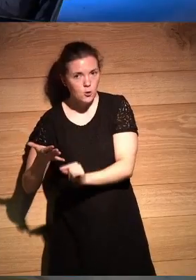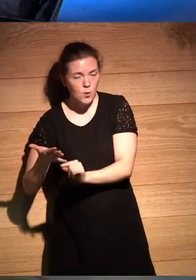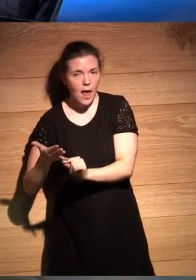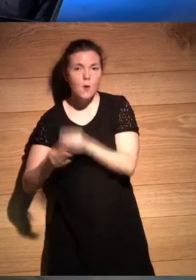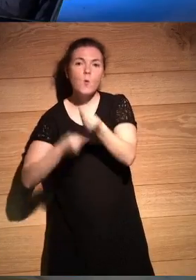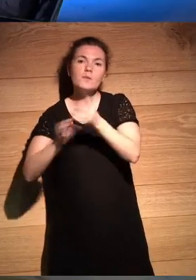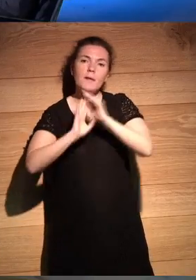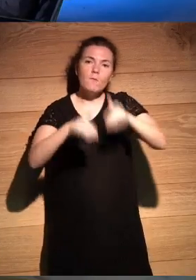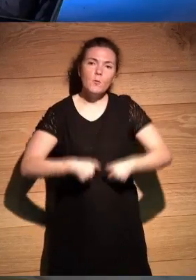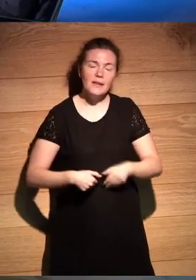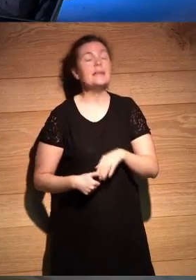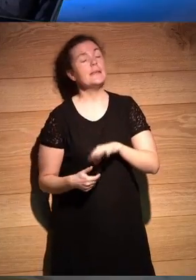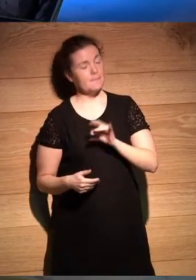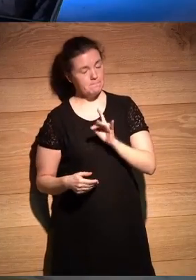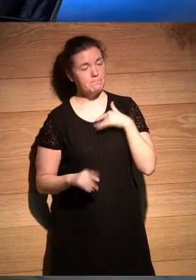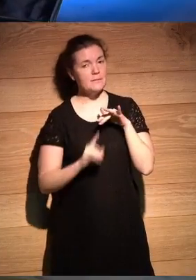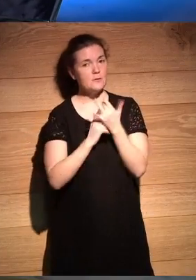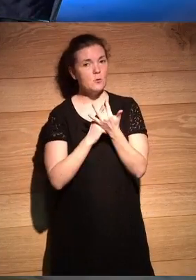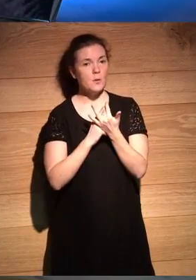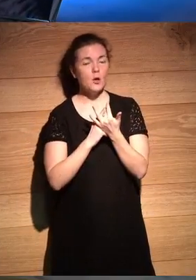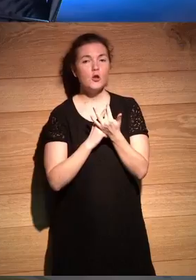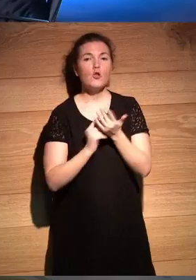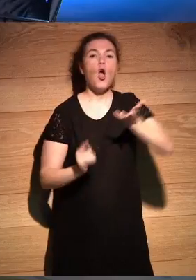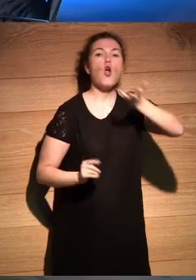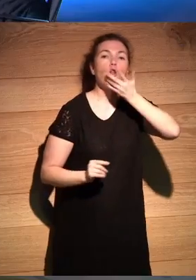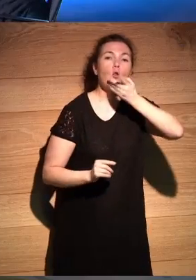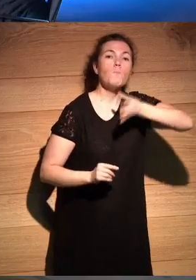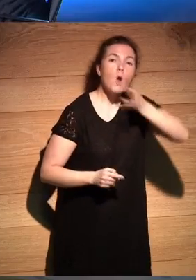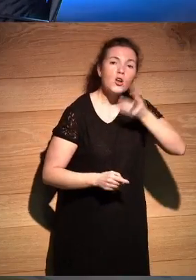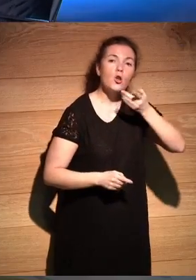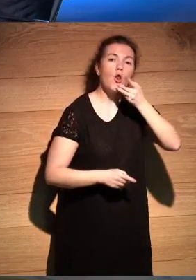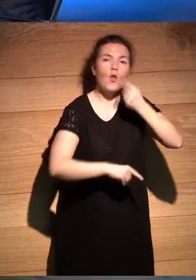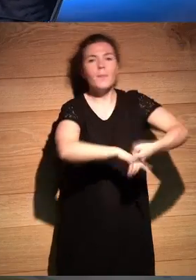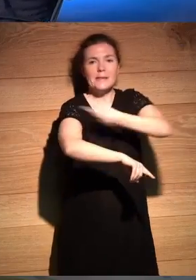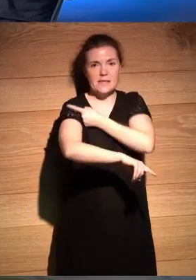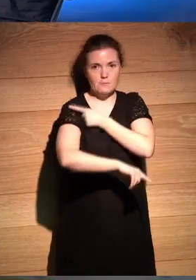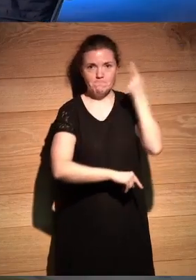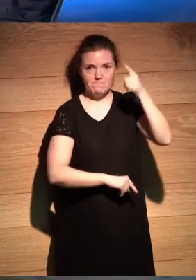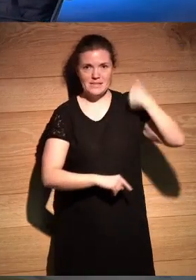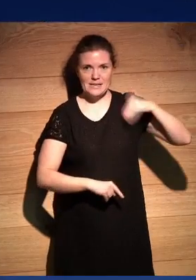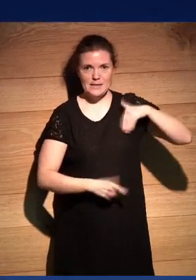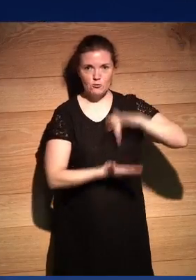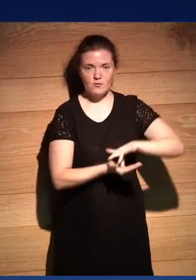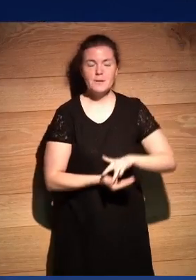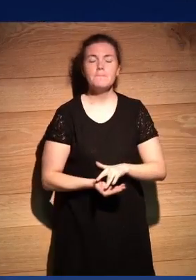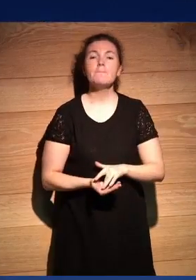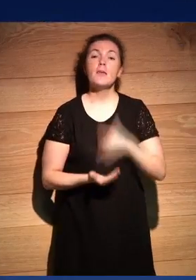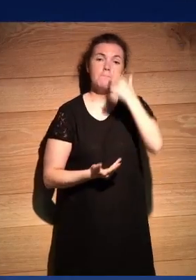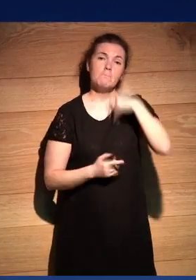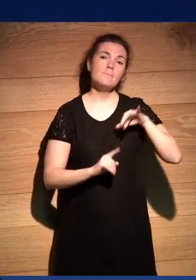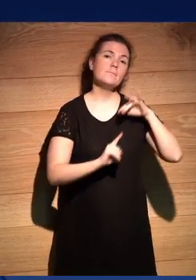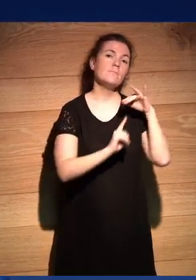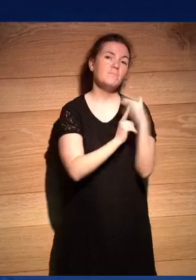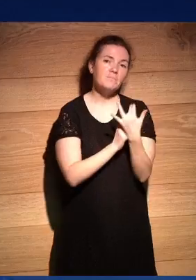volver sí en mi caso es conocimiento por exceso de conocimiento y y en mi caso